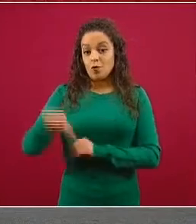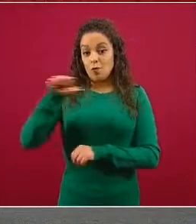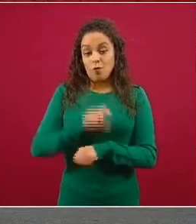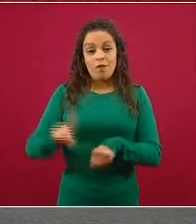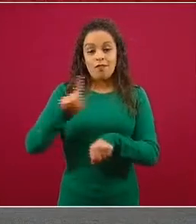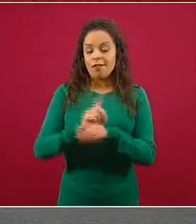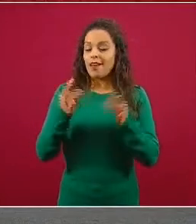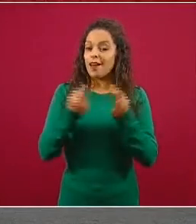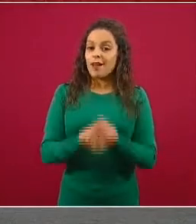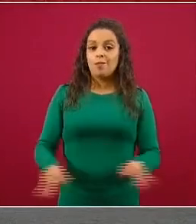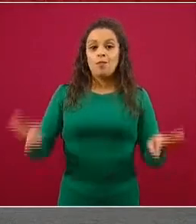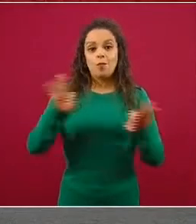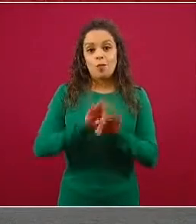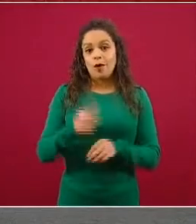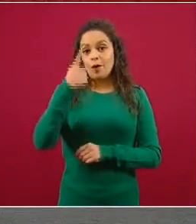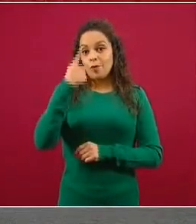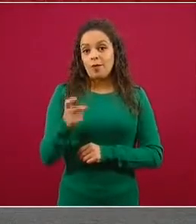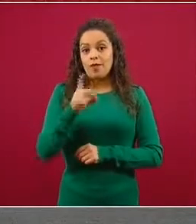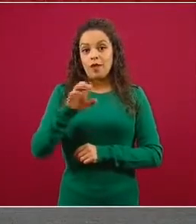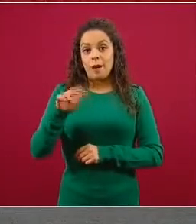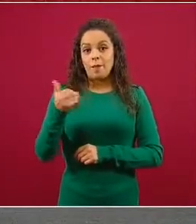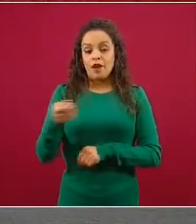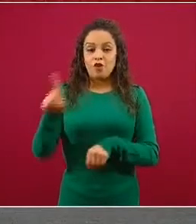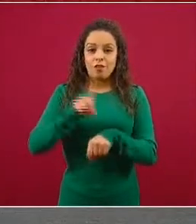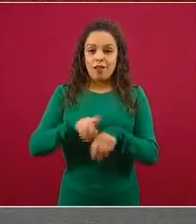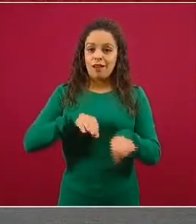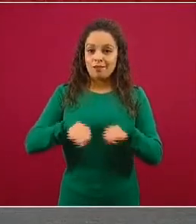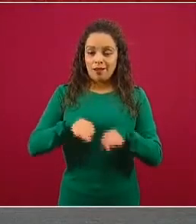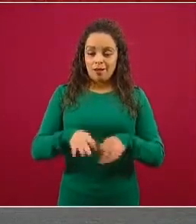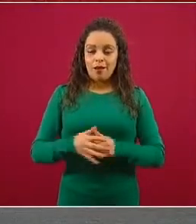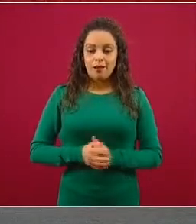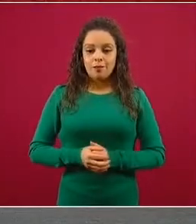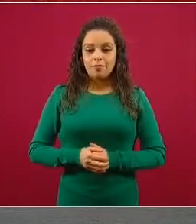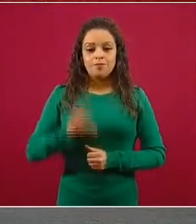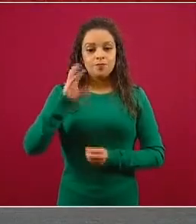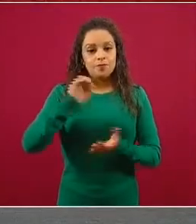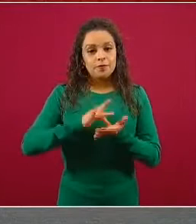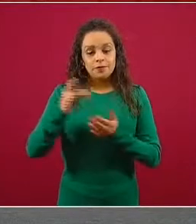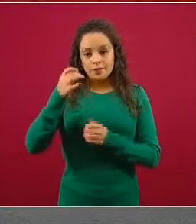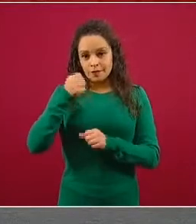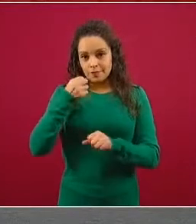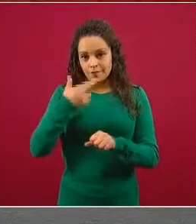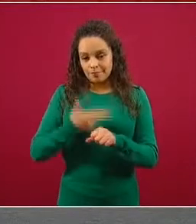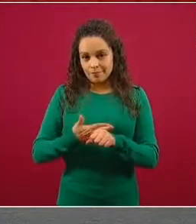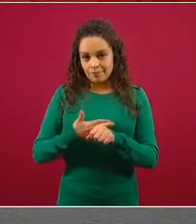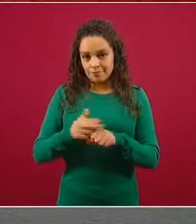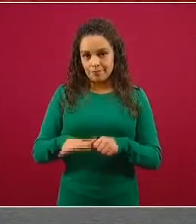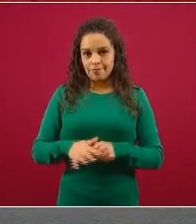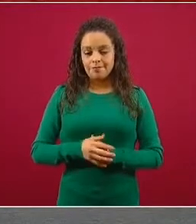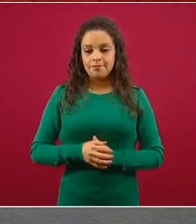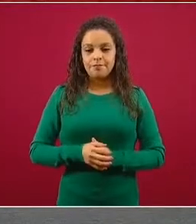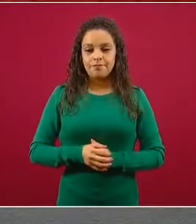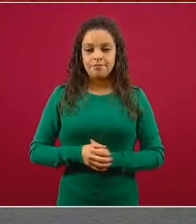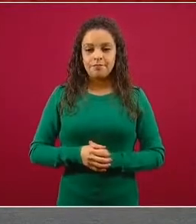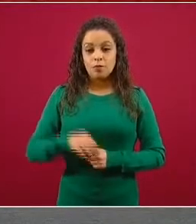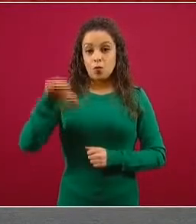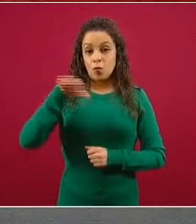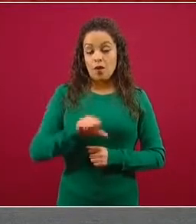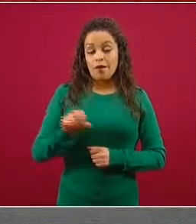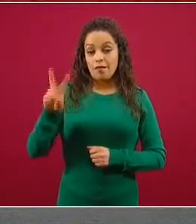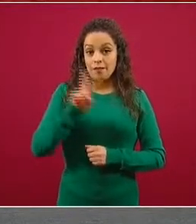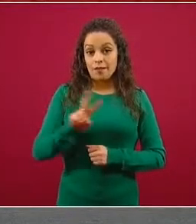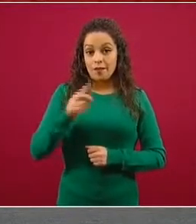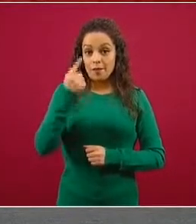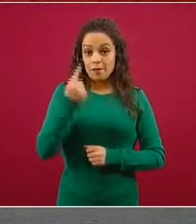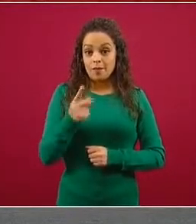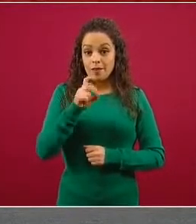Muchas gracias, secretaria, y muy buenas tardes a todas, a todos este viernes primero de mayo. Una